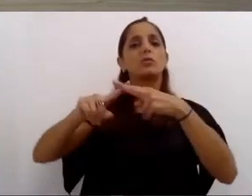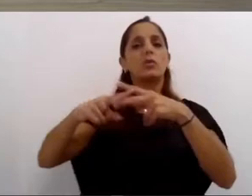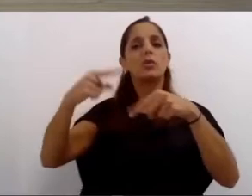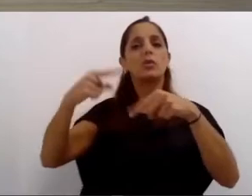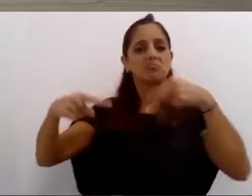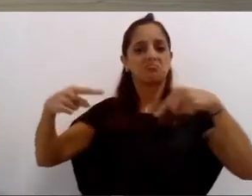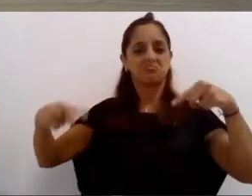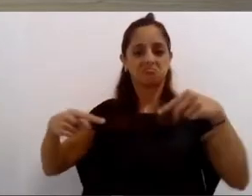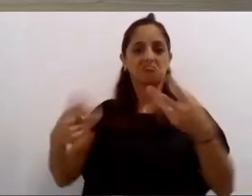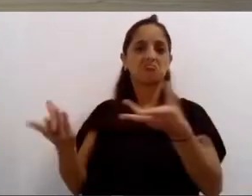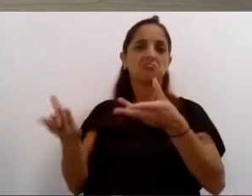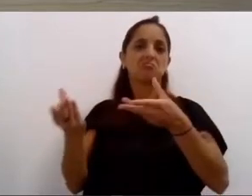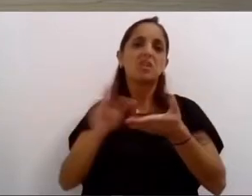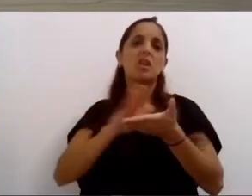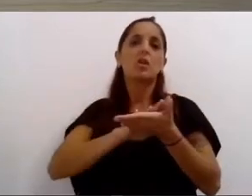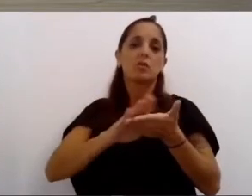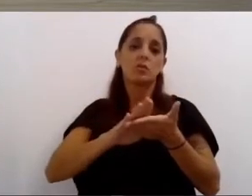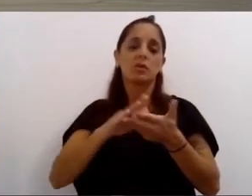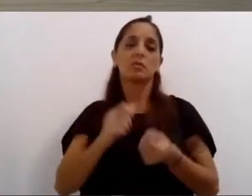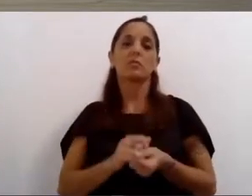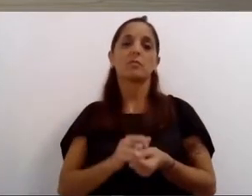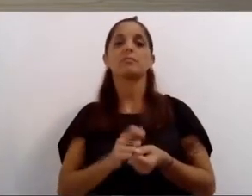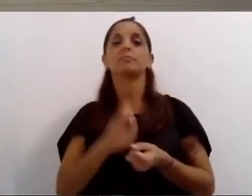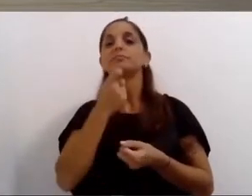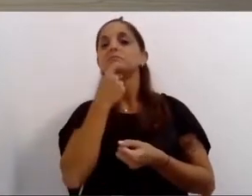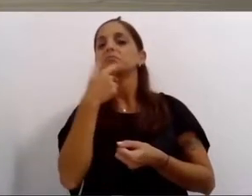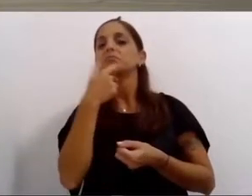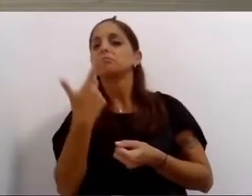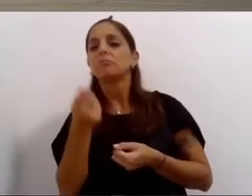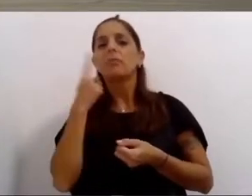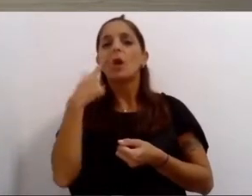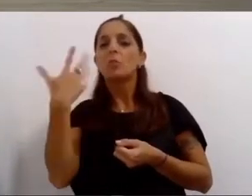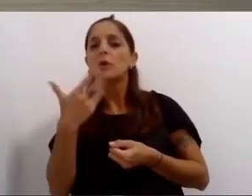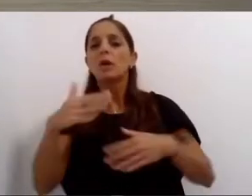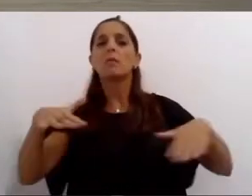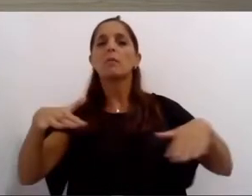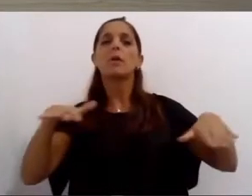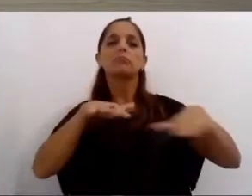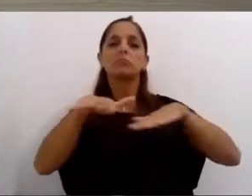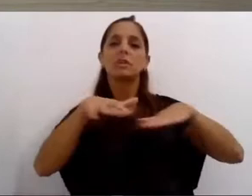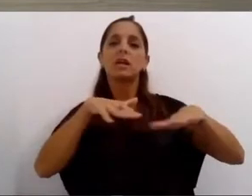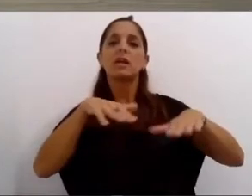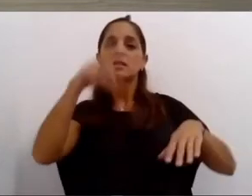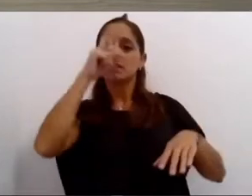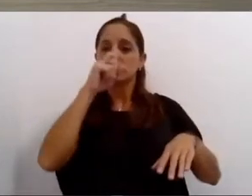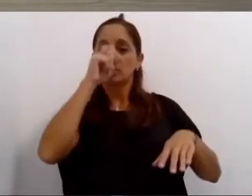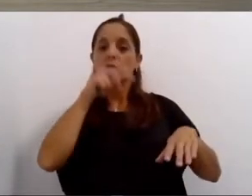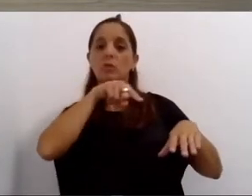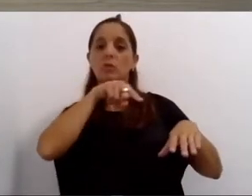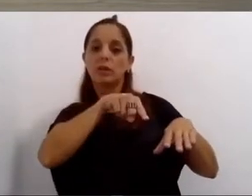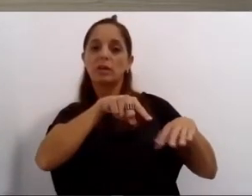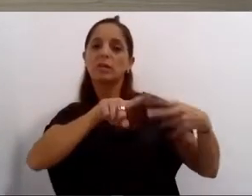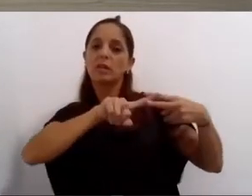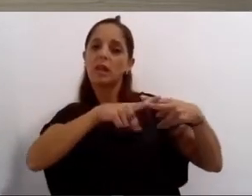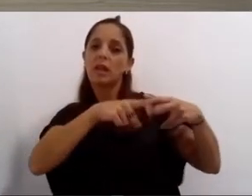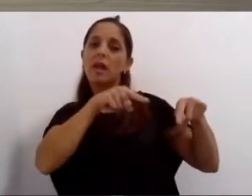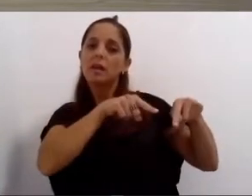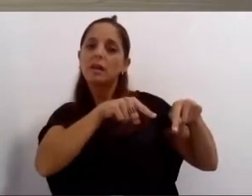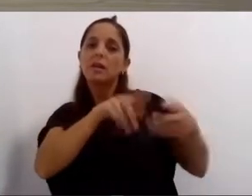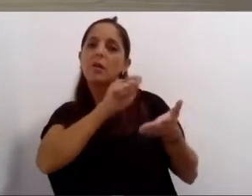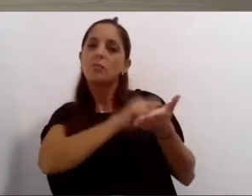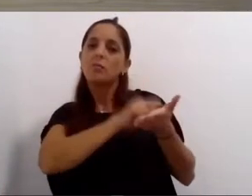eficientes de construcción. Hicimos dos pruebas pilotos en Maipú y Córdoba y en Calle Corrientes junto al Sindicato de Empleados de Comercio.